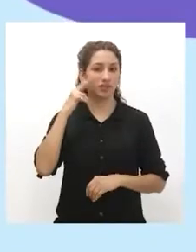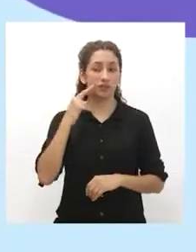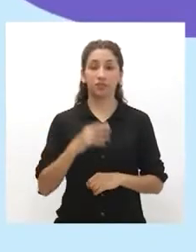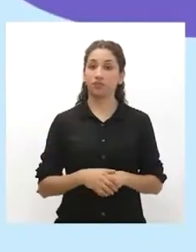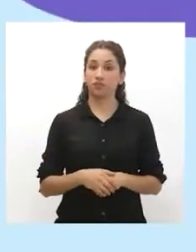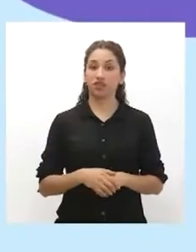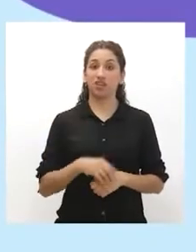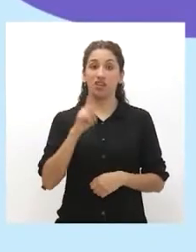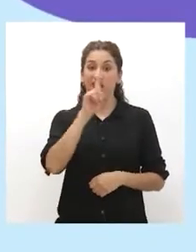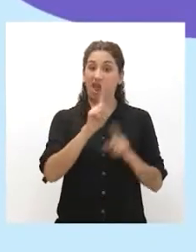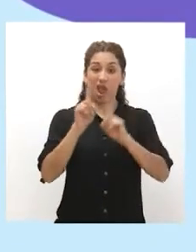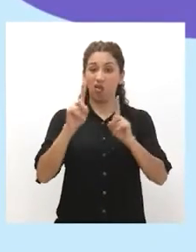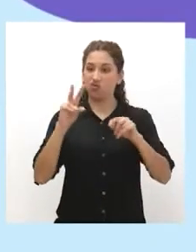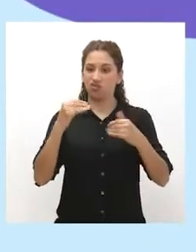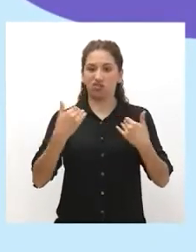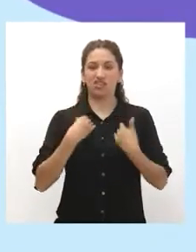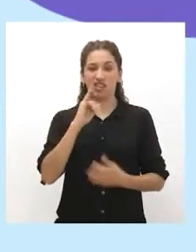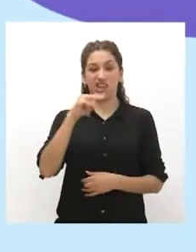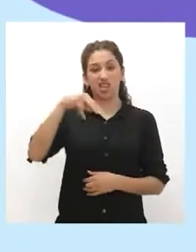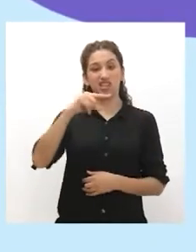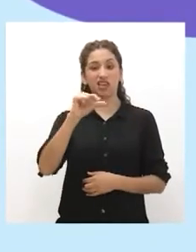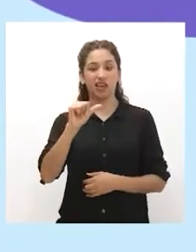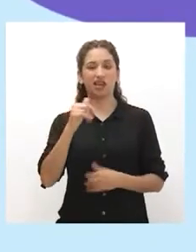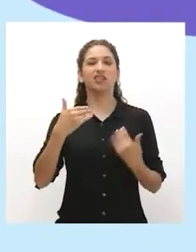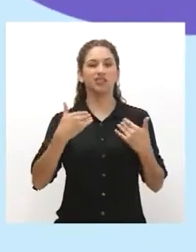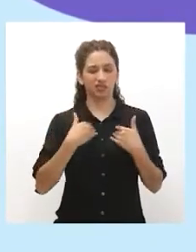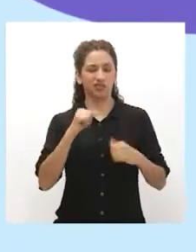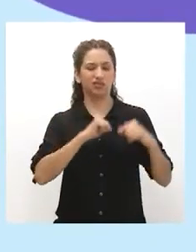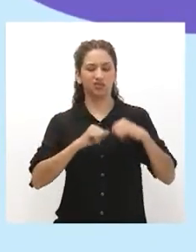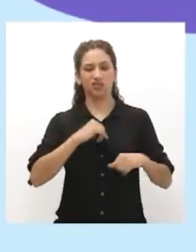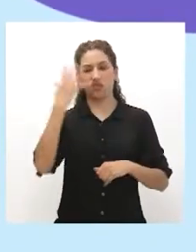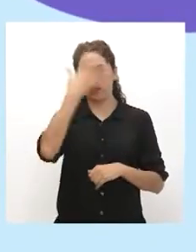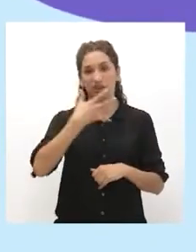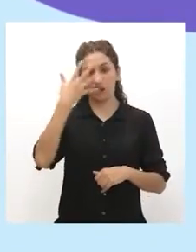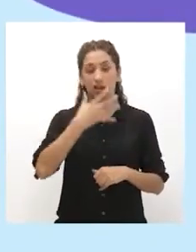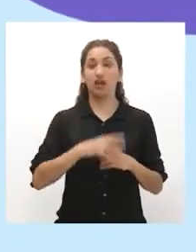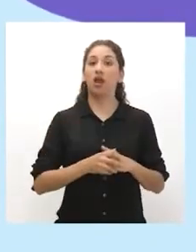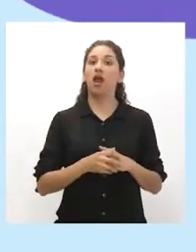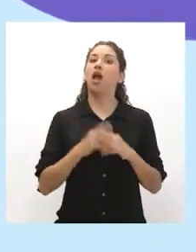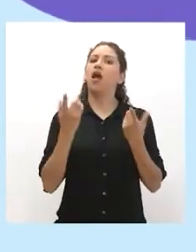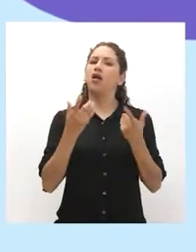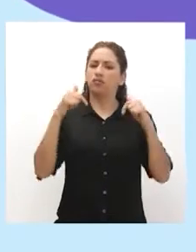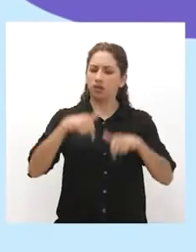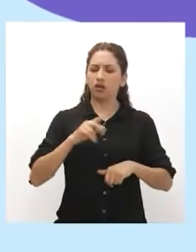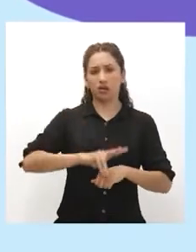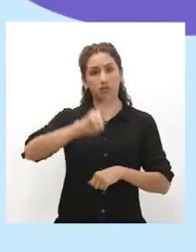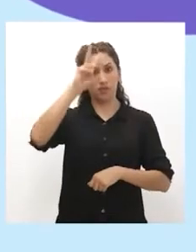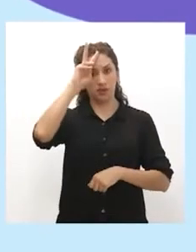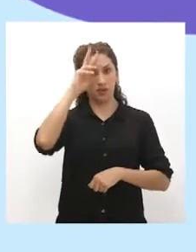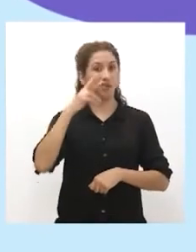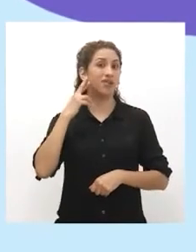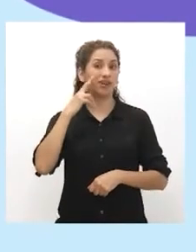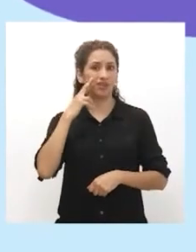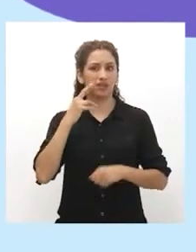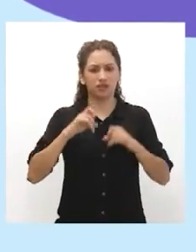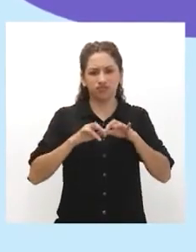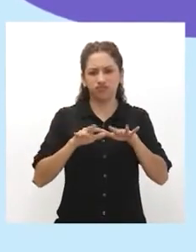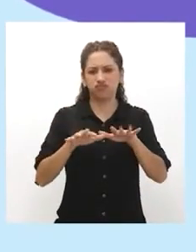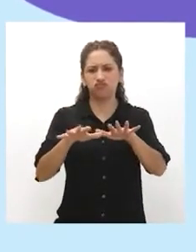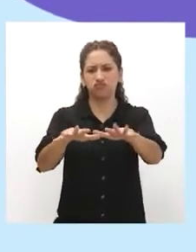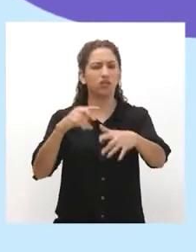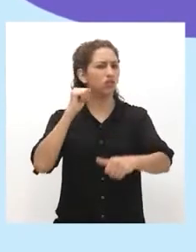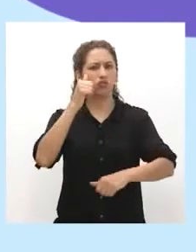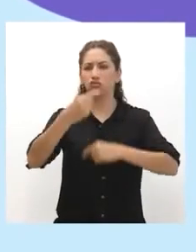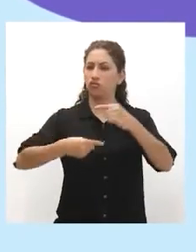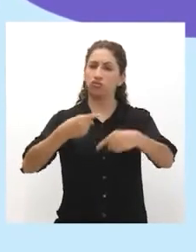El que no tiene de inga, tiene de mandinga. Sin embargo, en el Perú, la discriminación étnico-racial expande todos